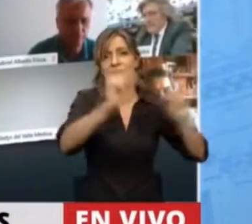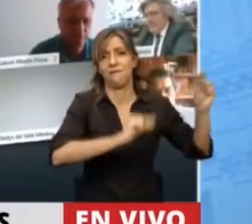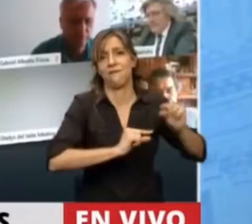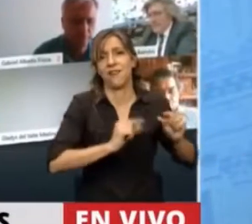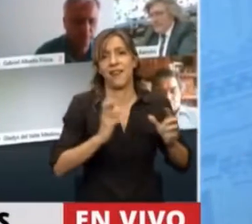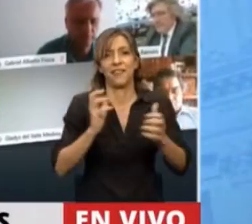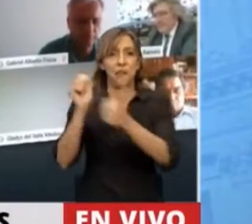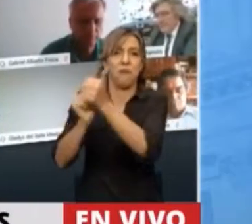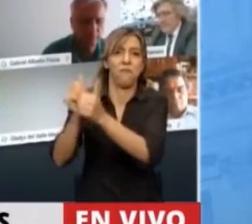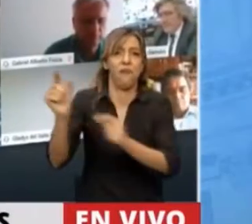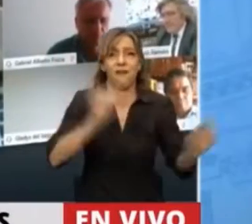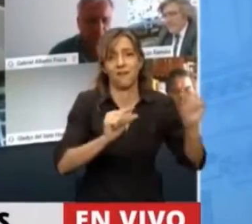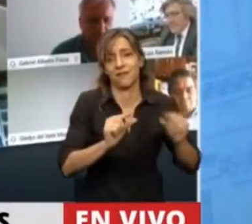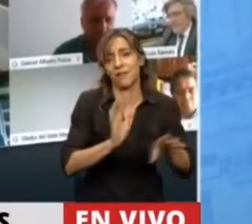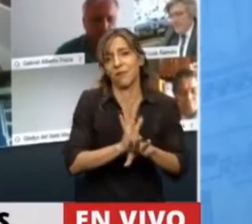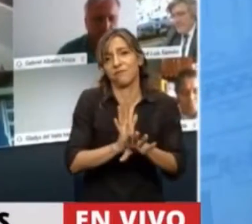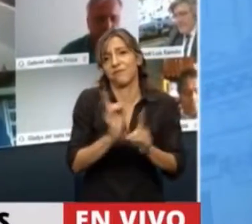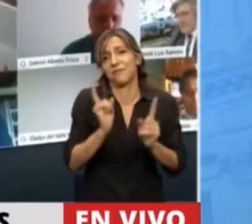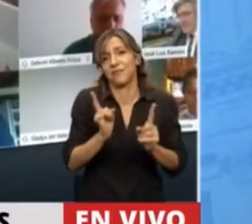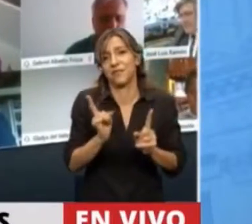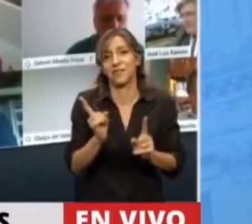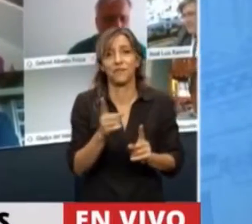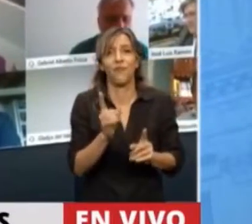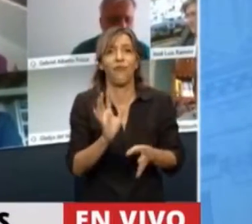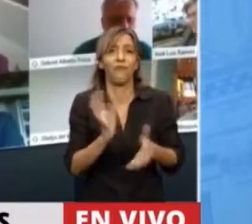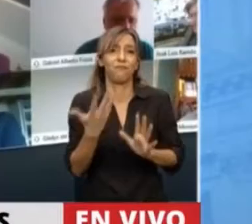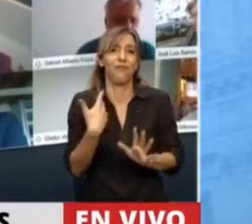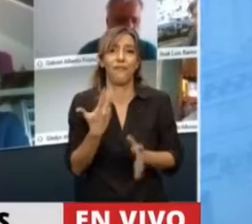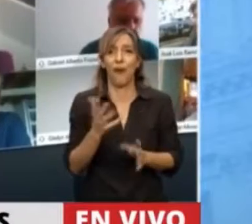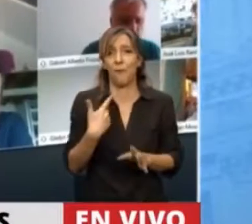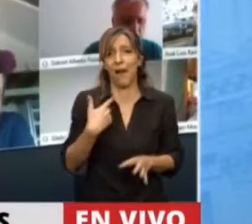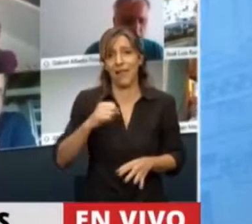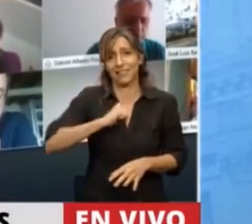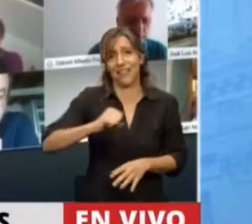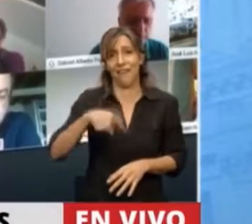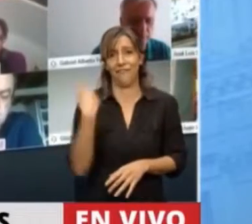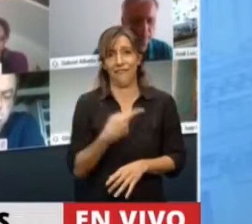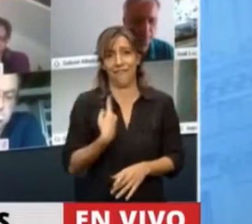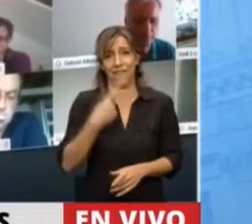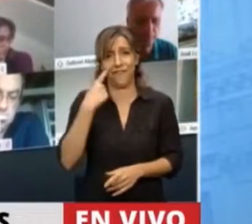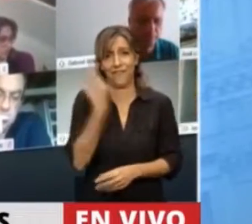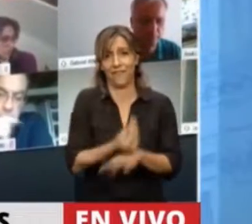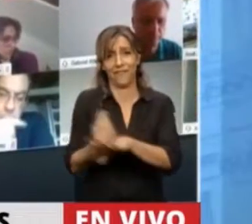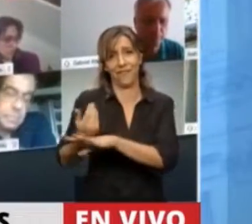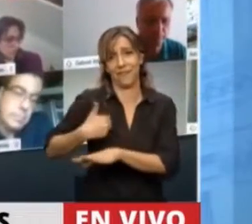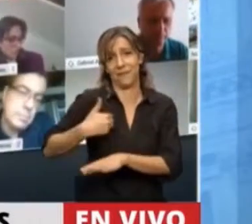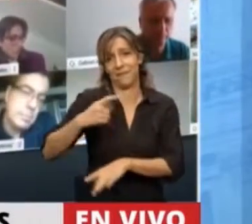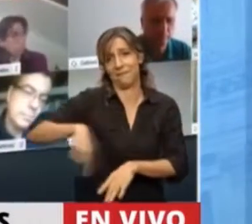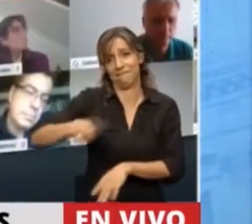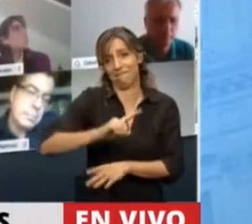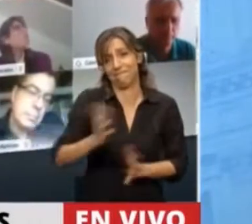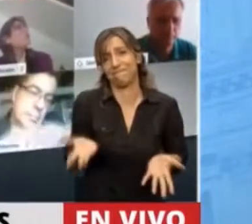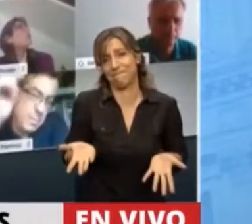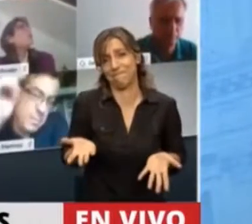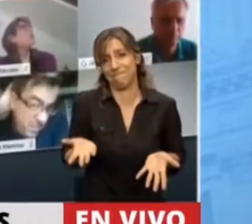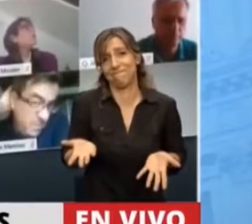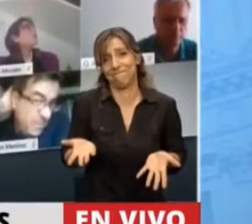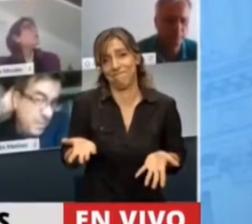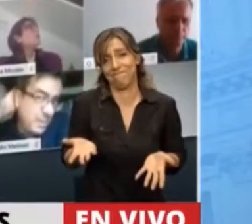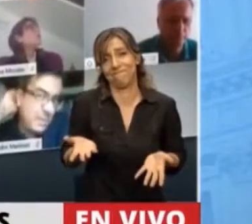fraudulenta, una verdadera estafa al pueblo argentino y que ha contado, por supuesto, este canje con el aval